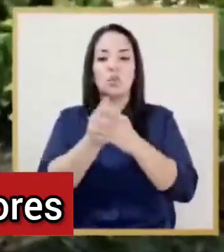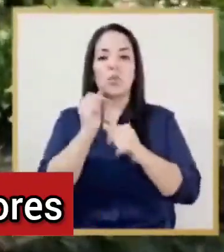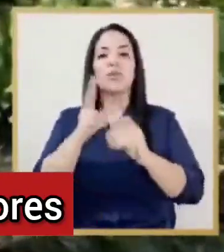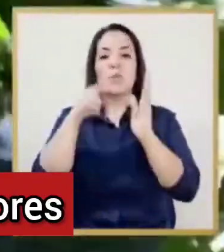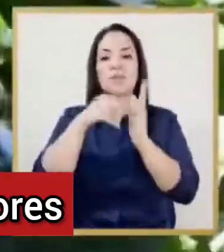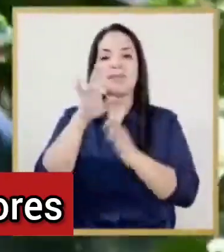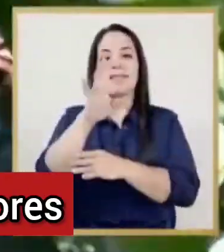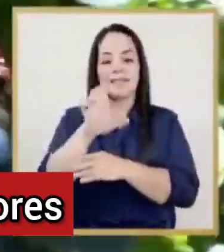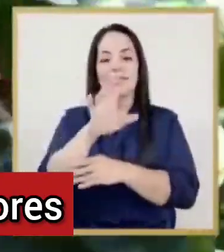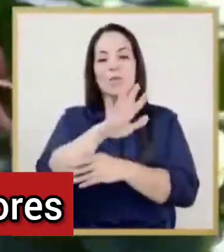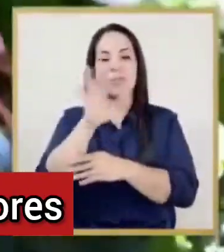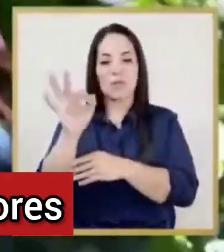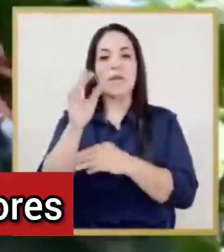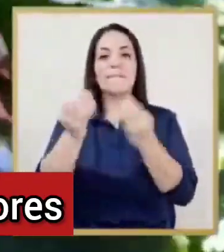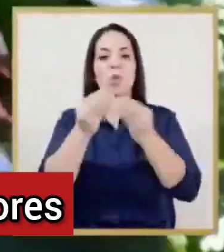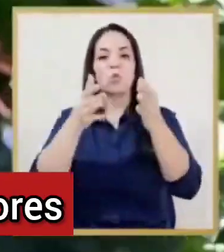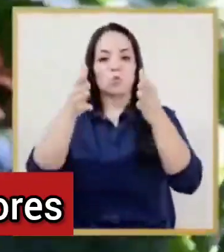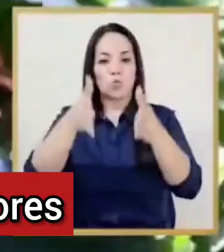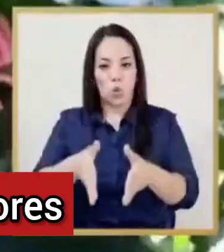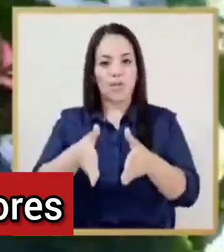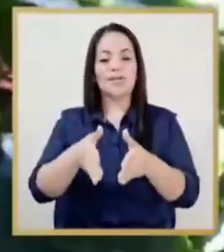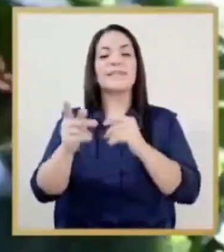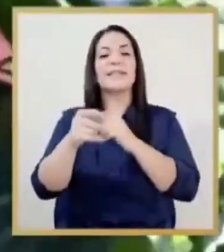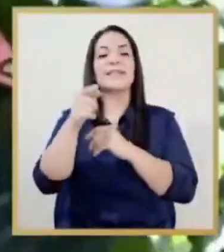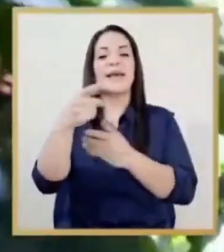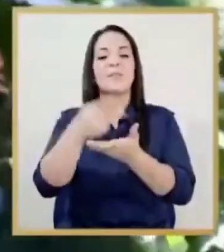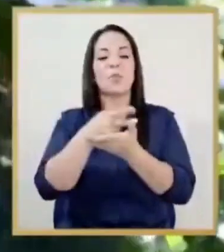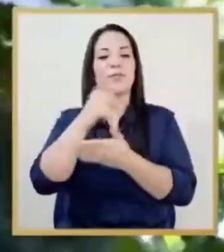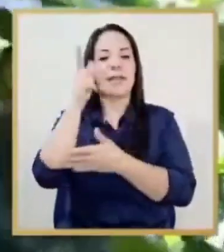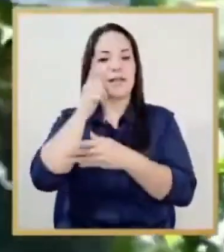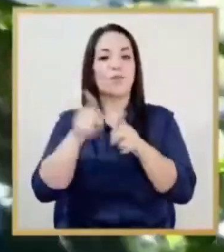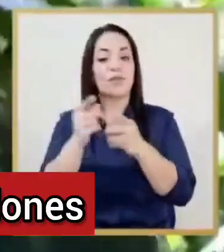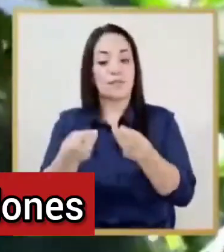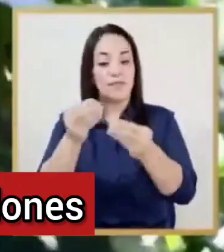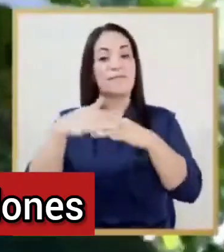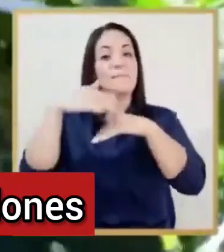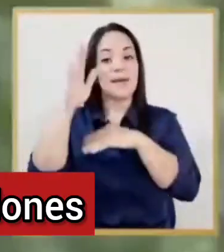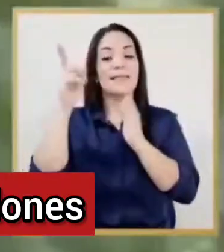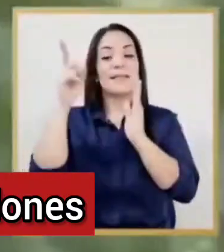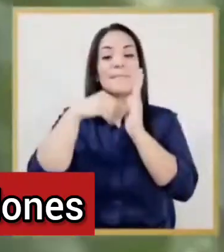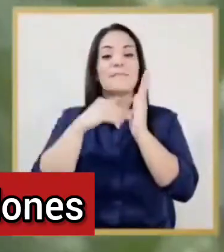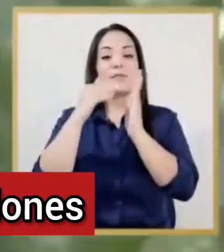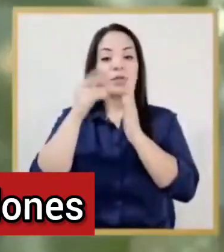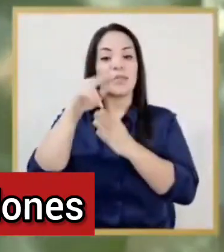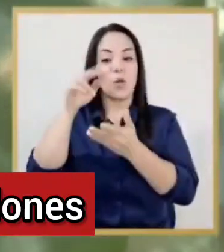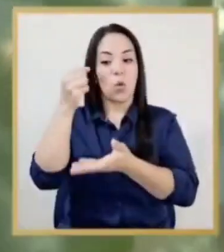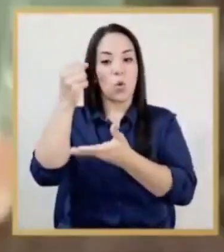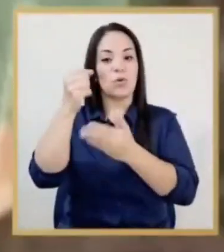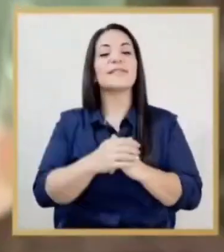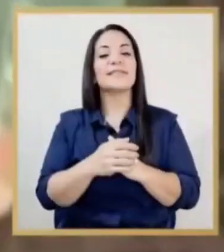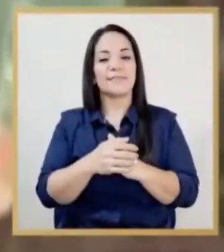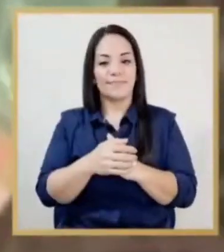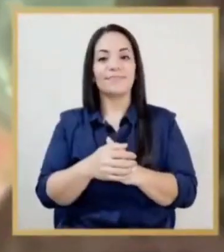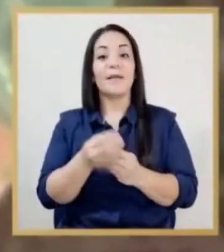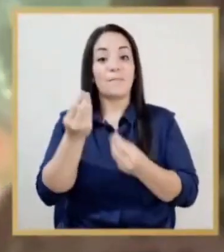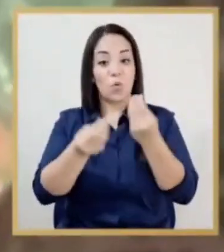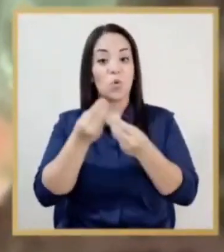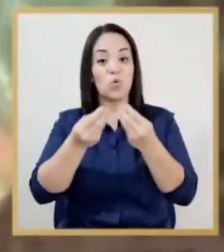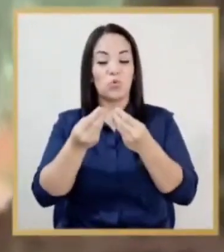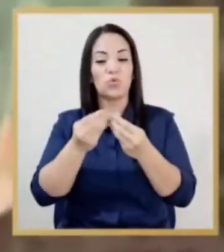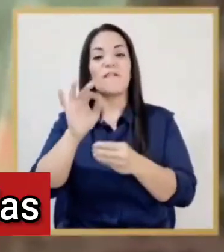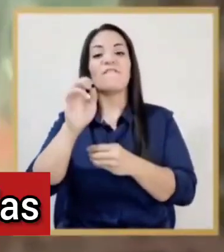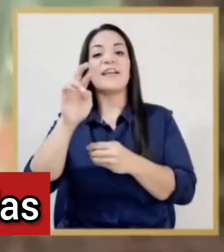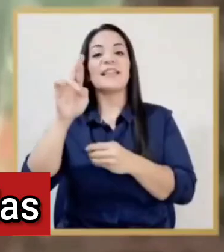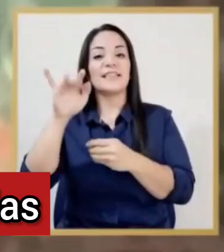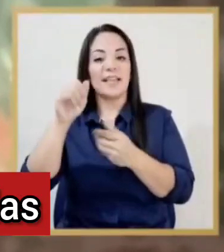entrega de insumos a 2.759 productores de la provincia de Limón, que tiene un costo superior a los mil millones de colones en los que se entregan